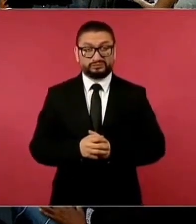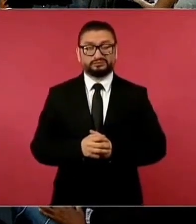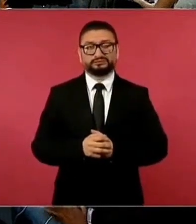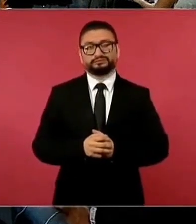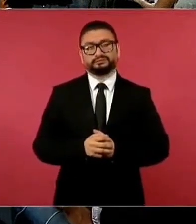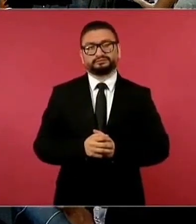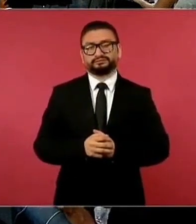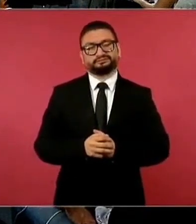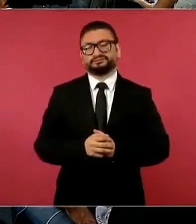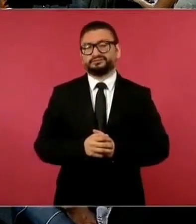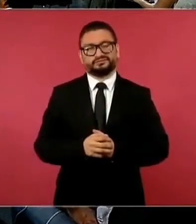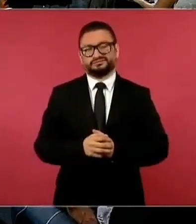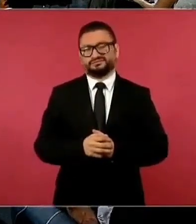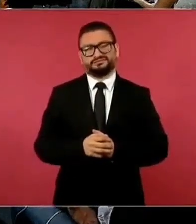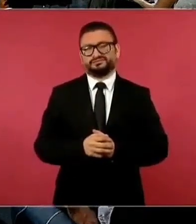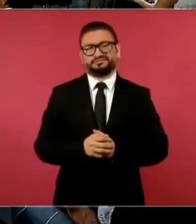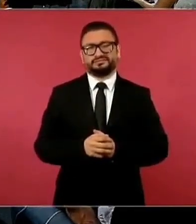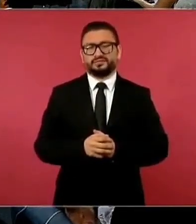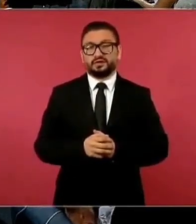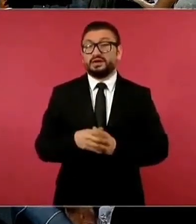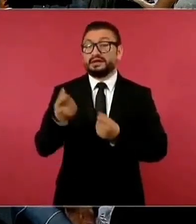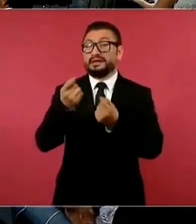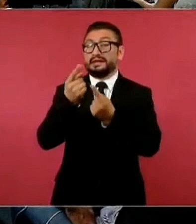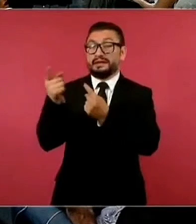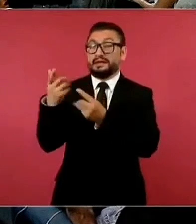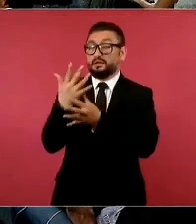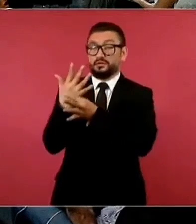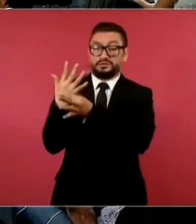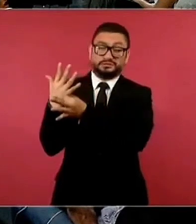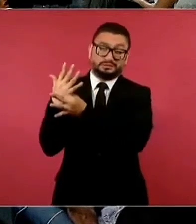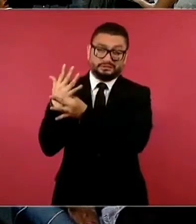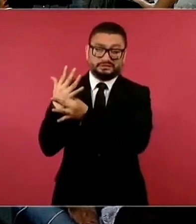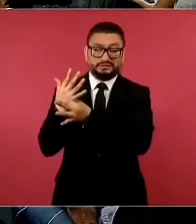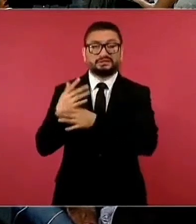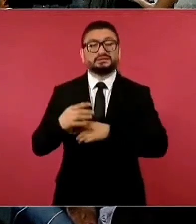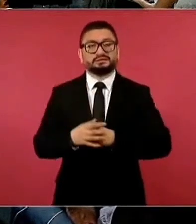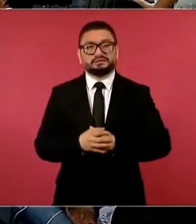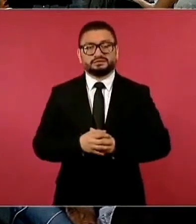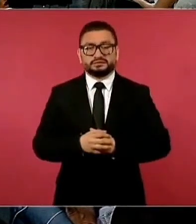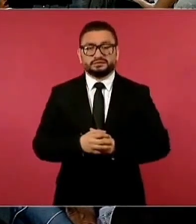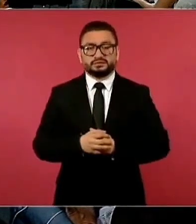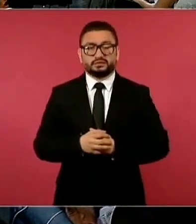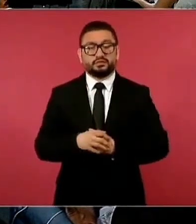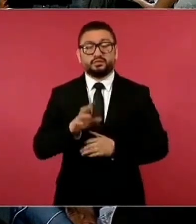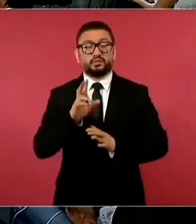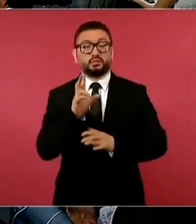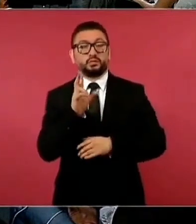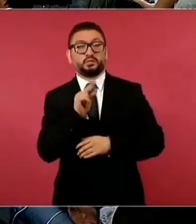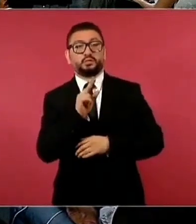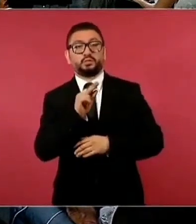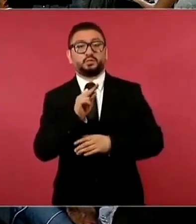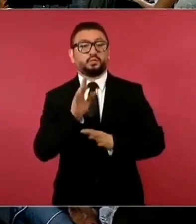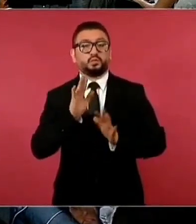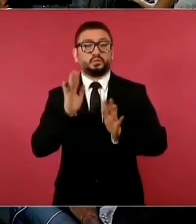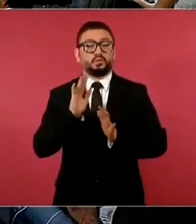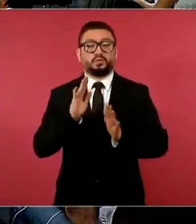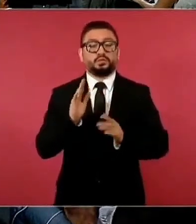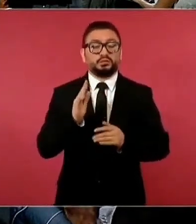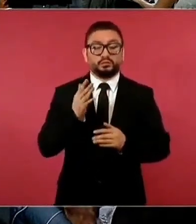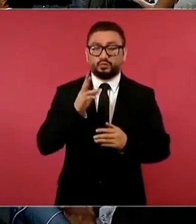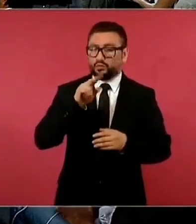Y todavía hay quienes dicen, no, no hace falta